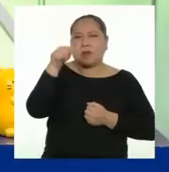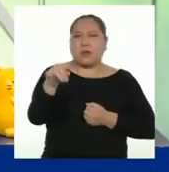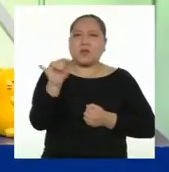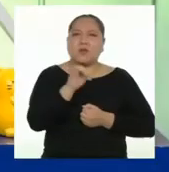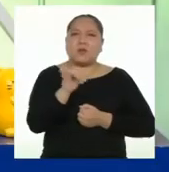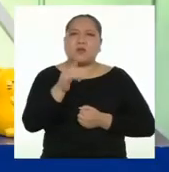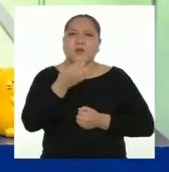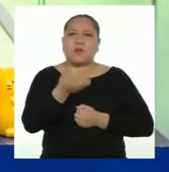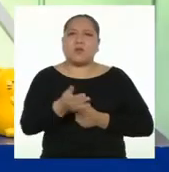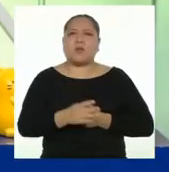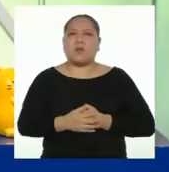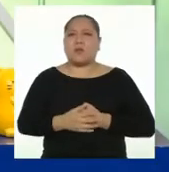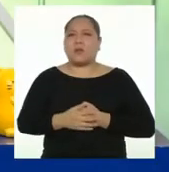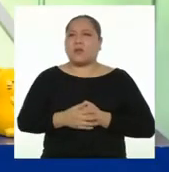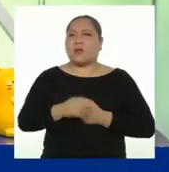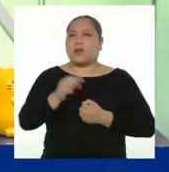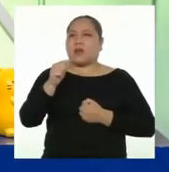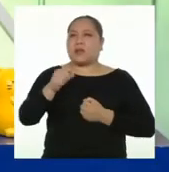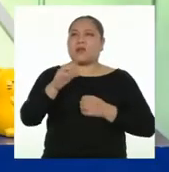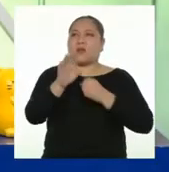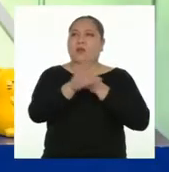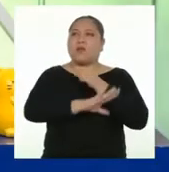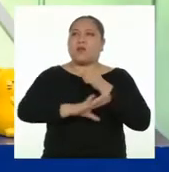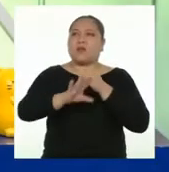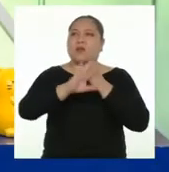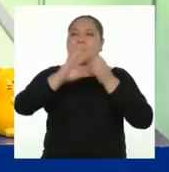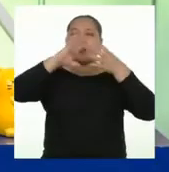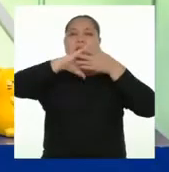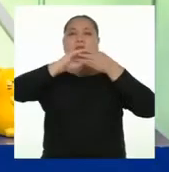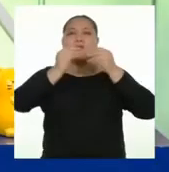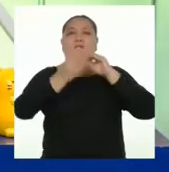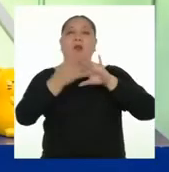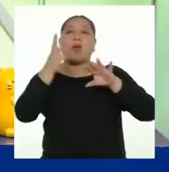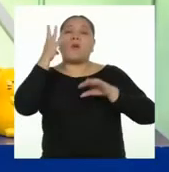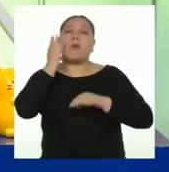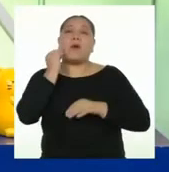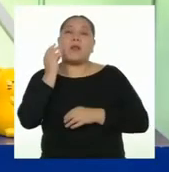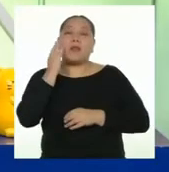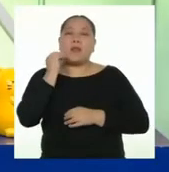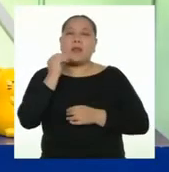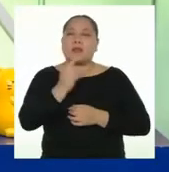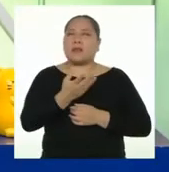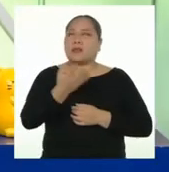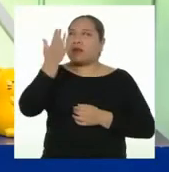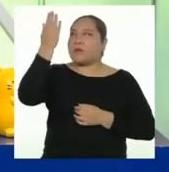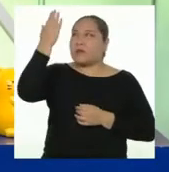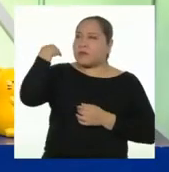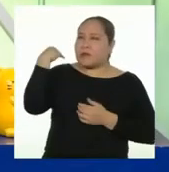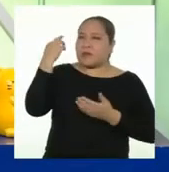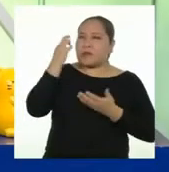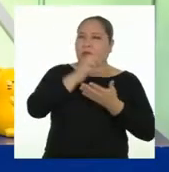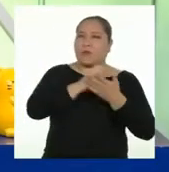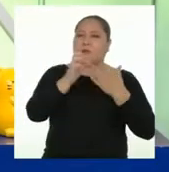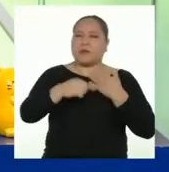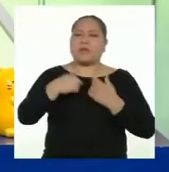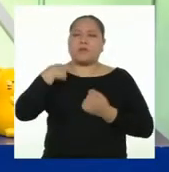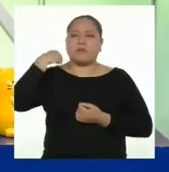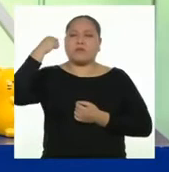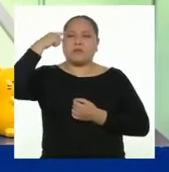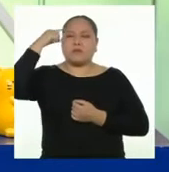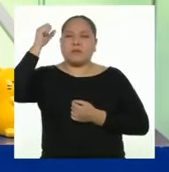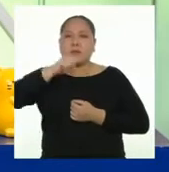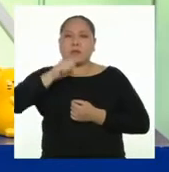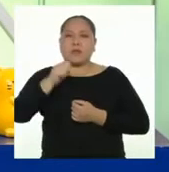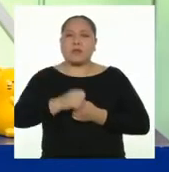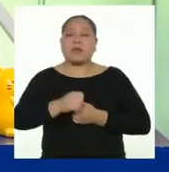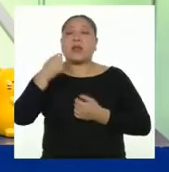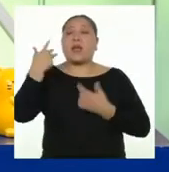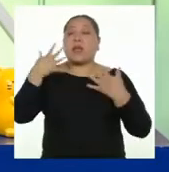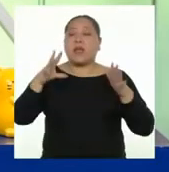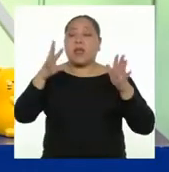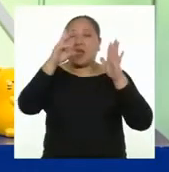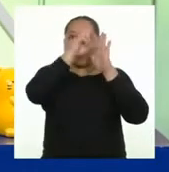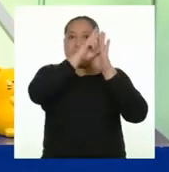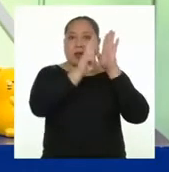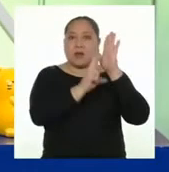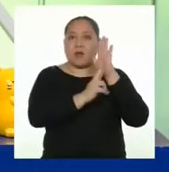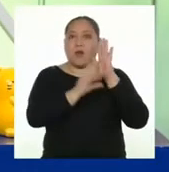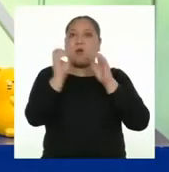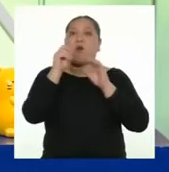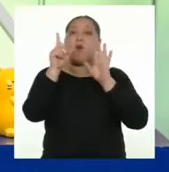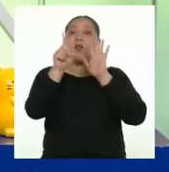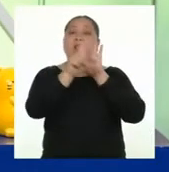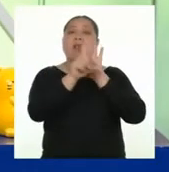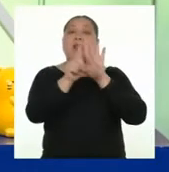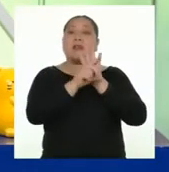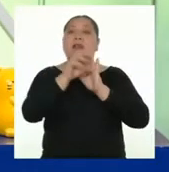Pues, basándome en las historias y experiencias que vimos en el último programa, yo diría que sí. Si bien existen reglamentos o